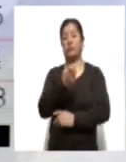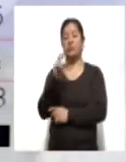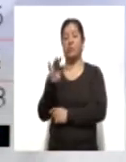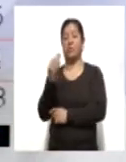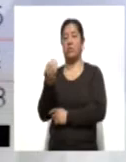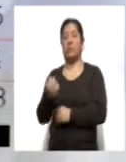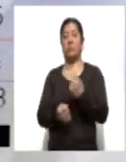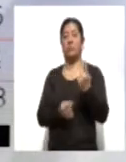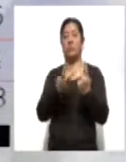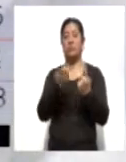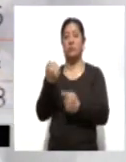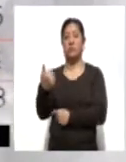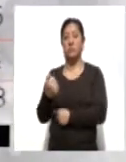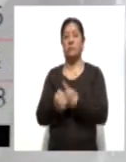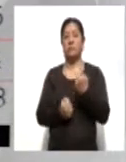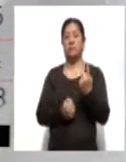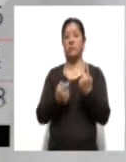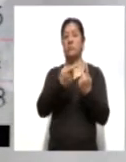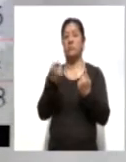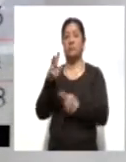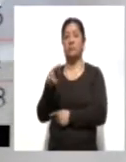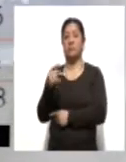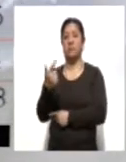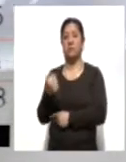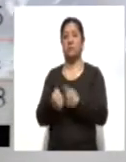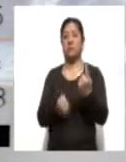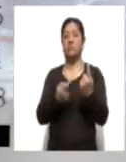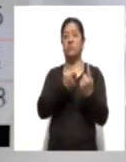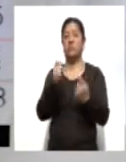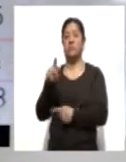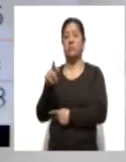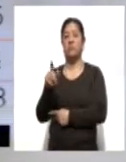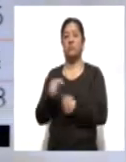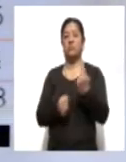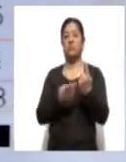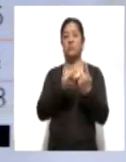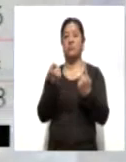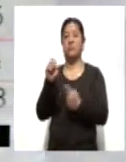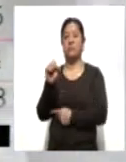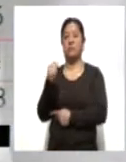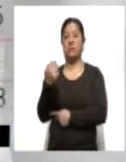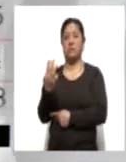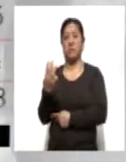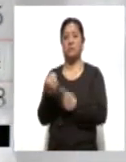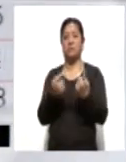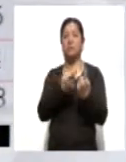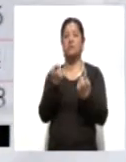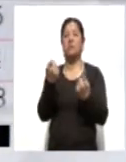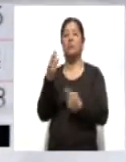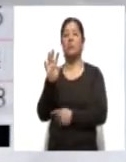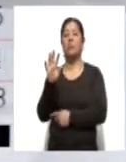Tepeyanco 206, Nativitas 187, Amahac 170, Xicot 5163,